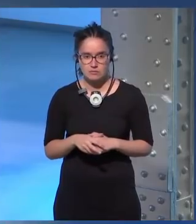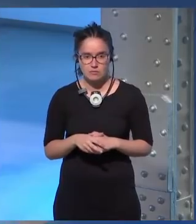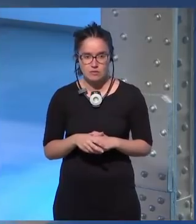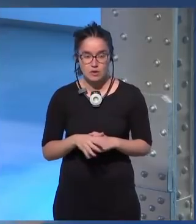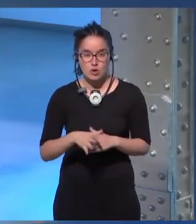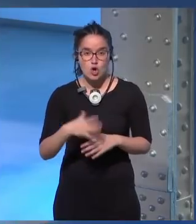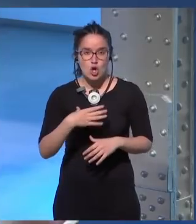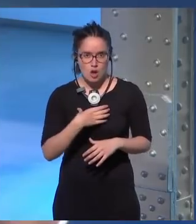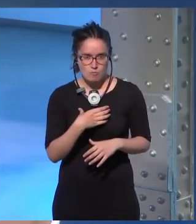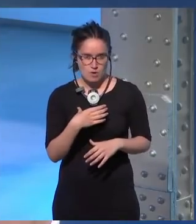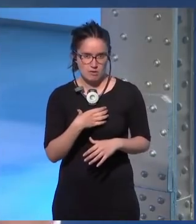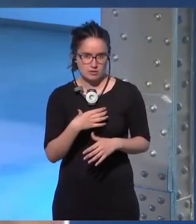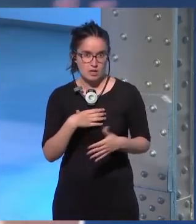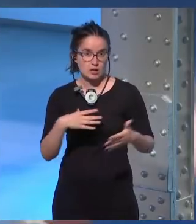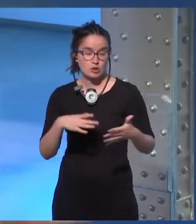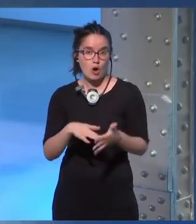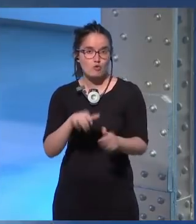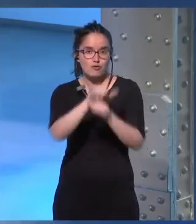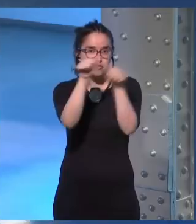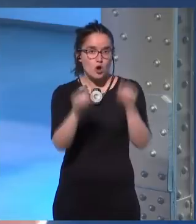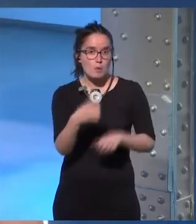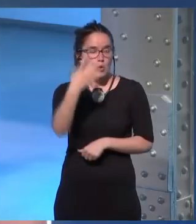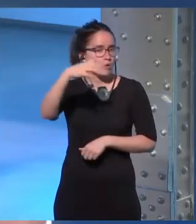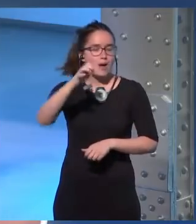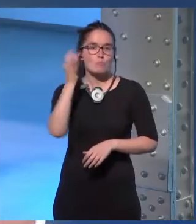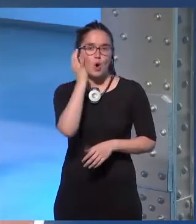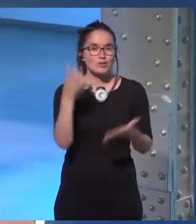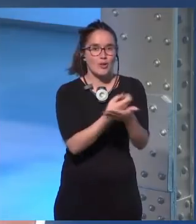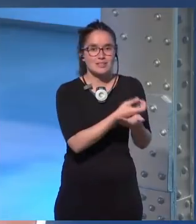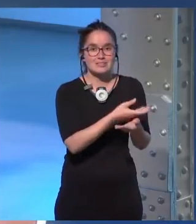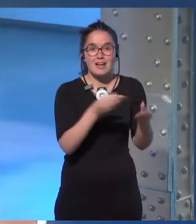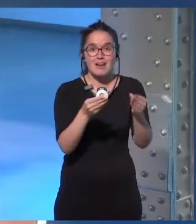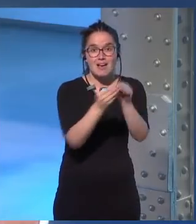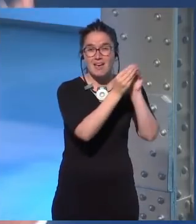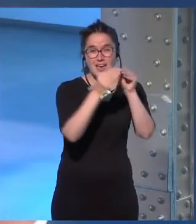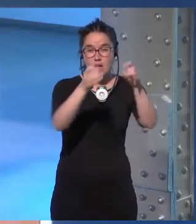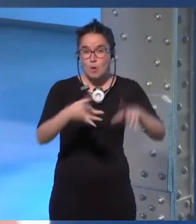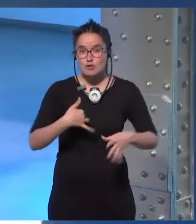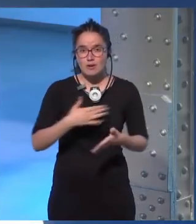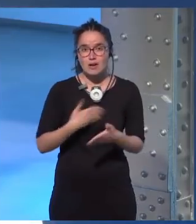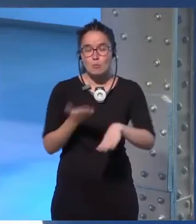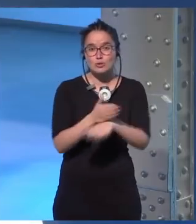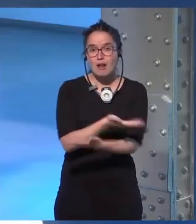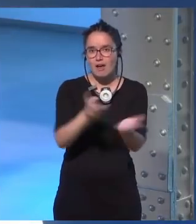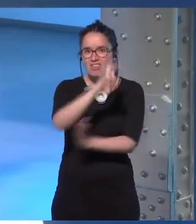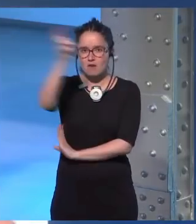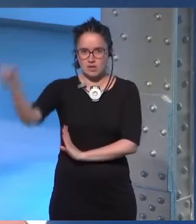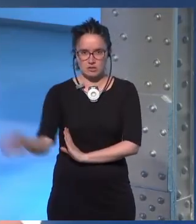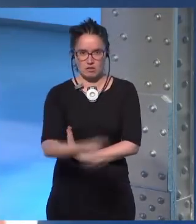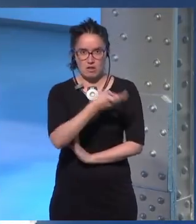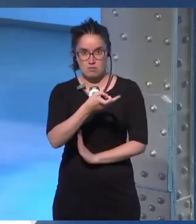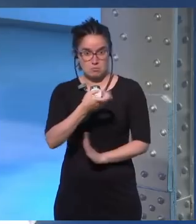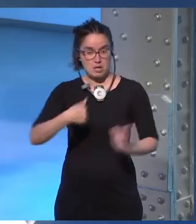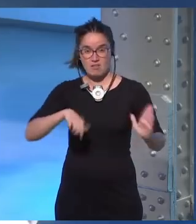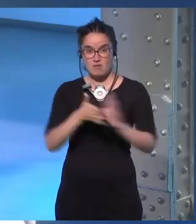No puede ser que haya una sola manera de ser mujer a mí me gusta mostrar una variedad mostrar diversidad a la hora de